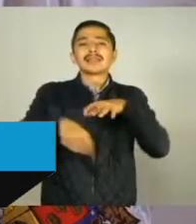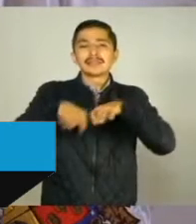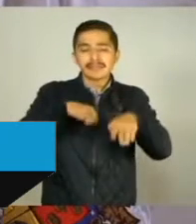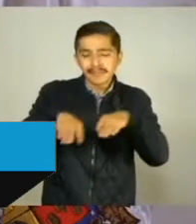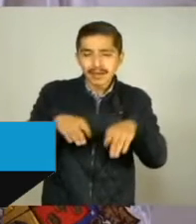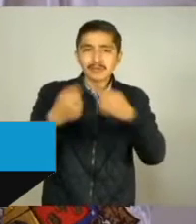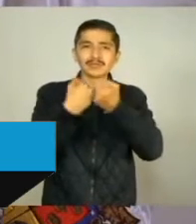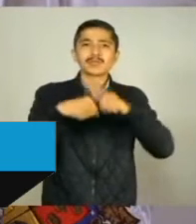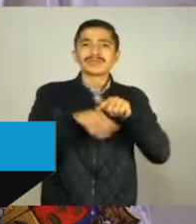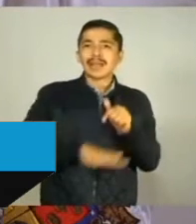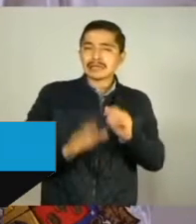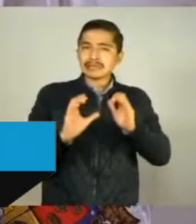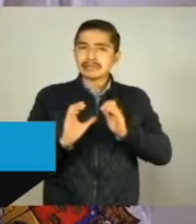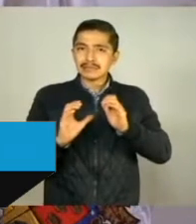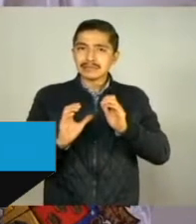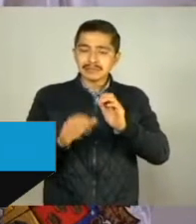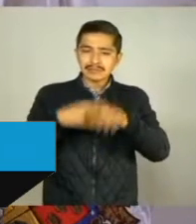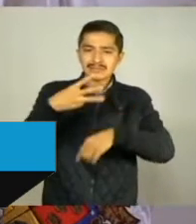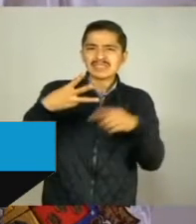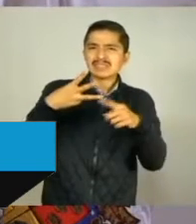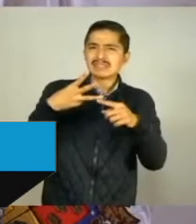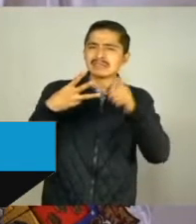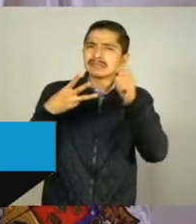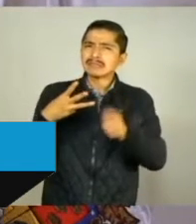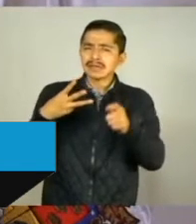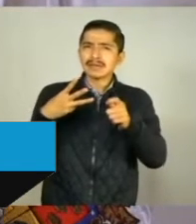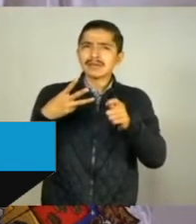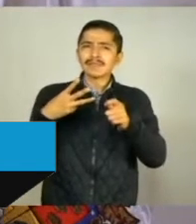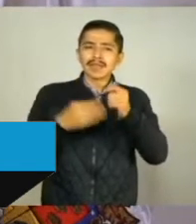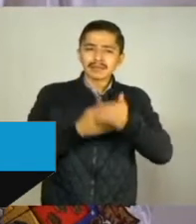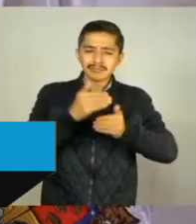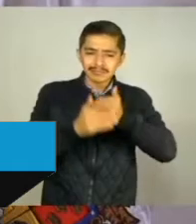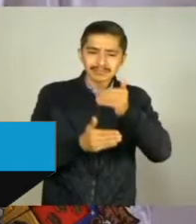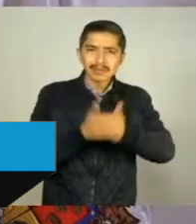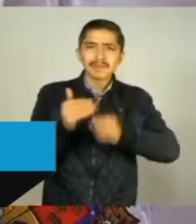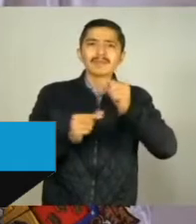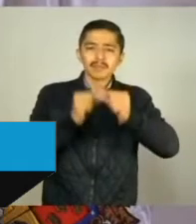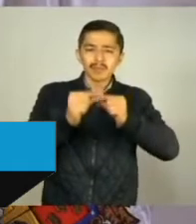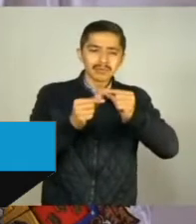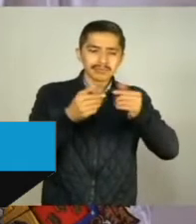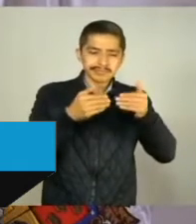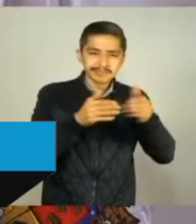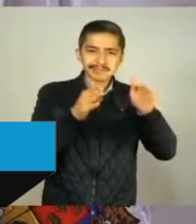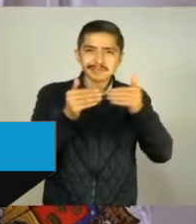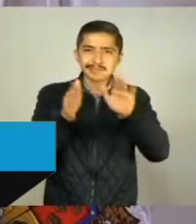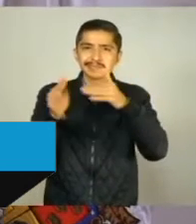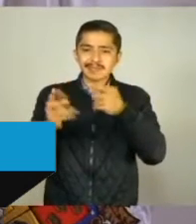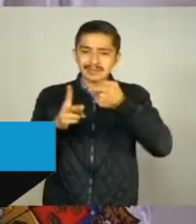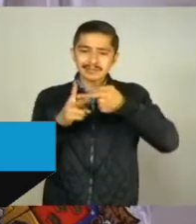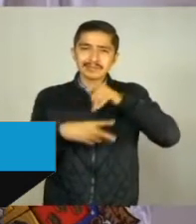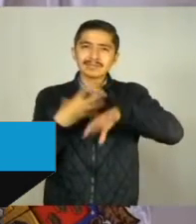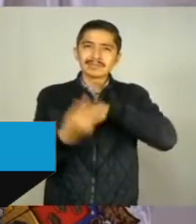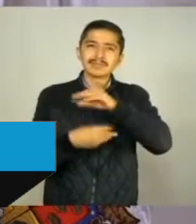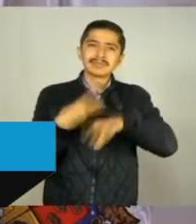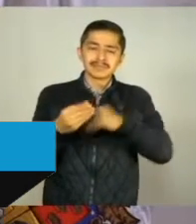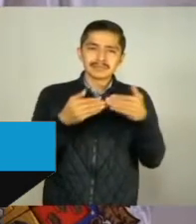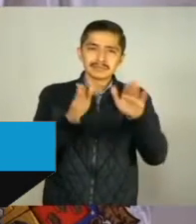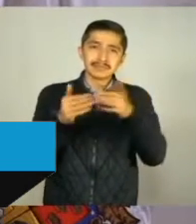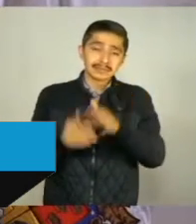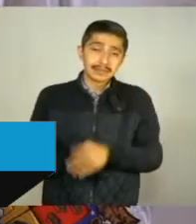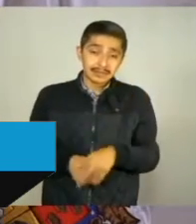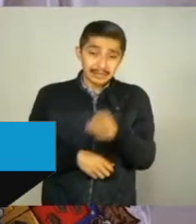vulnerables por alguna comorbilidad. Los bares tendrán operación reducida